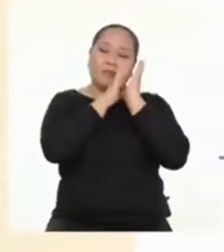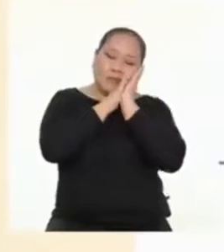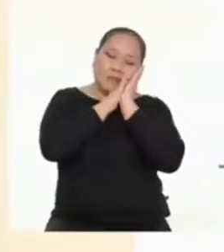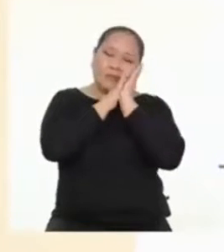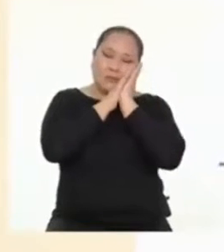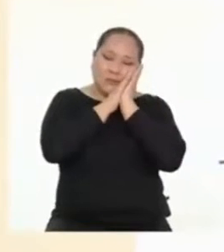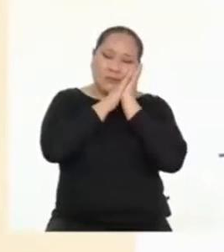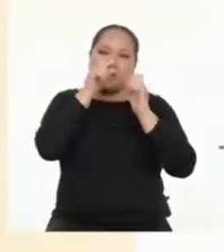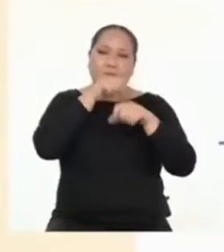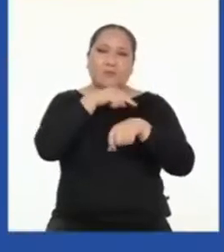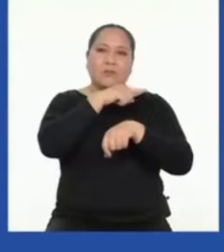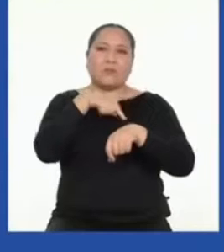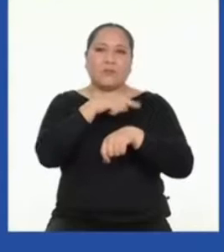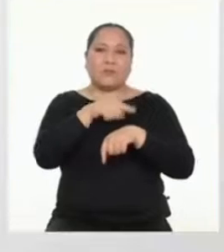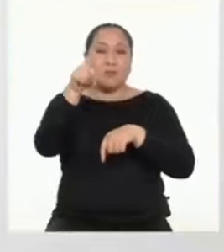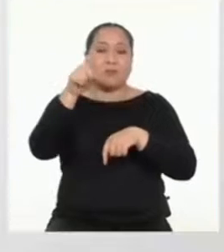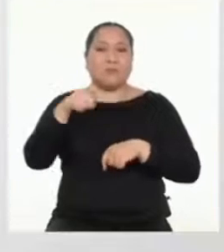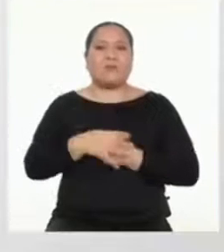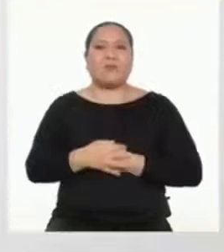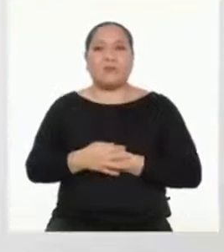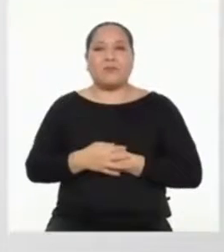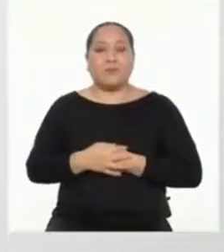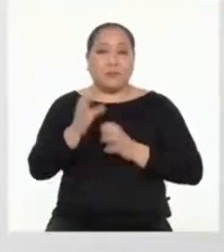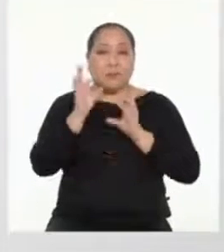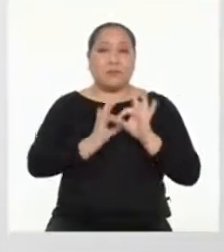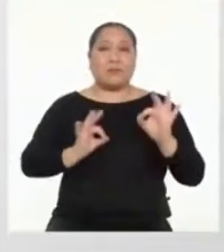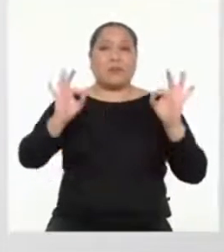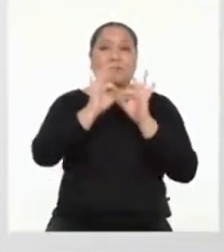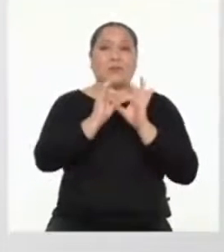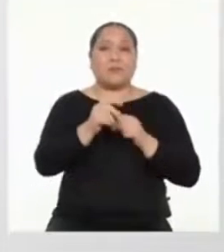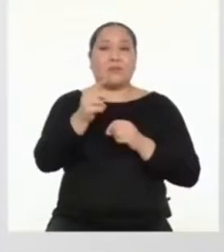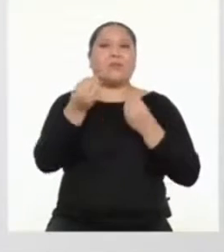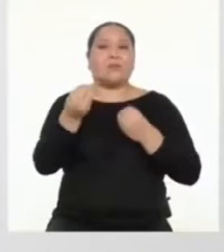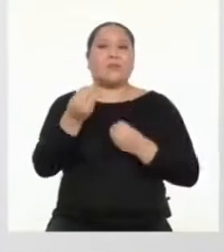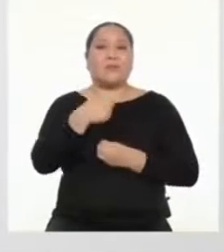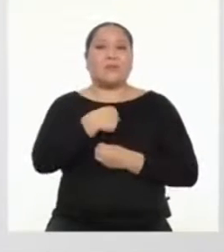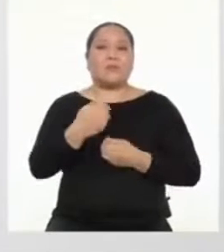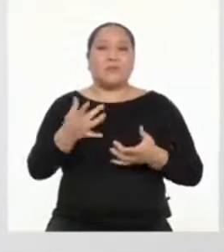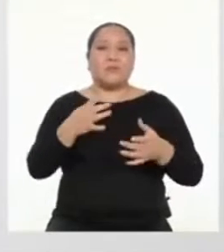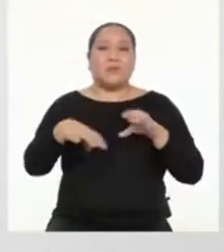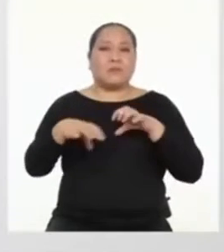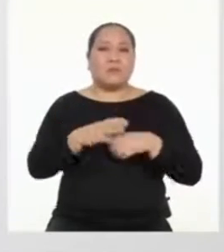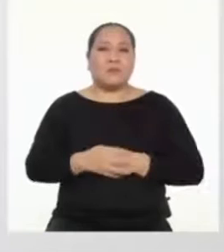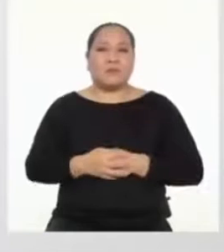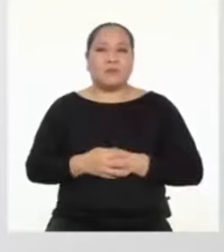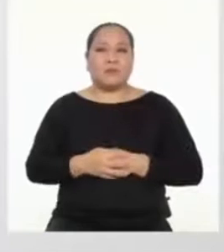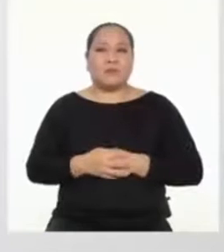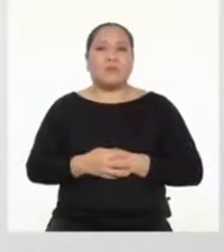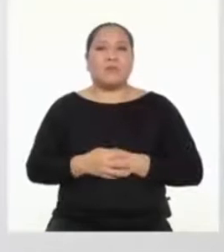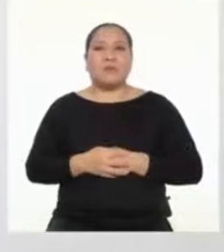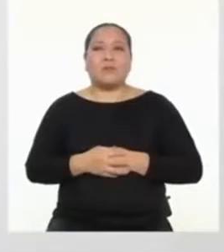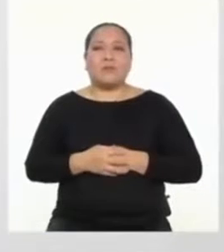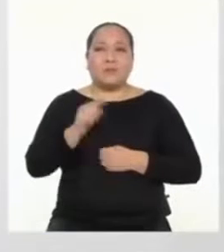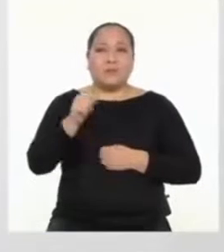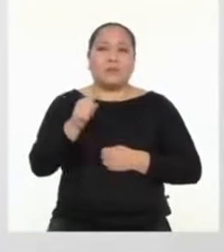todas las horas que necesitan. Lo que importa es cómo reaccionamos ante los desafíos que esta